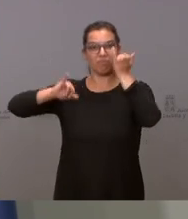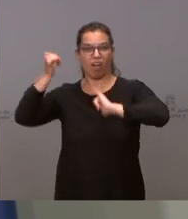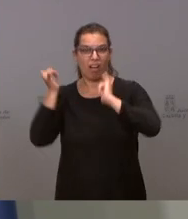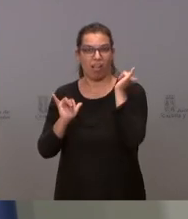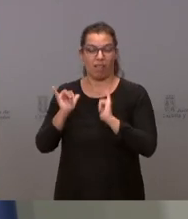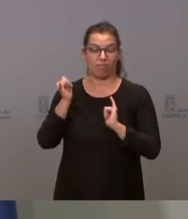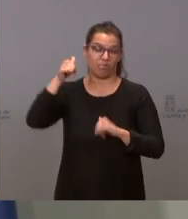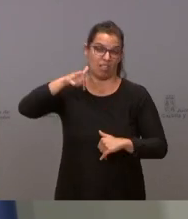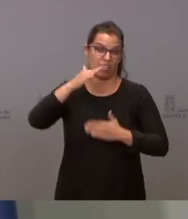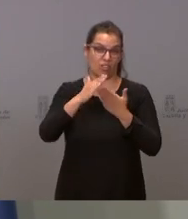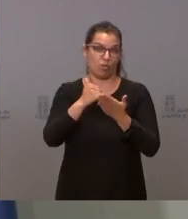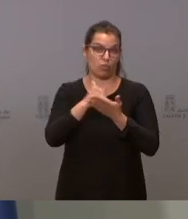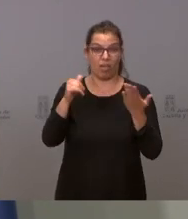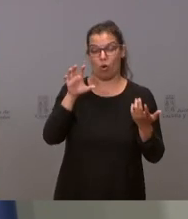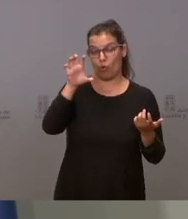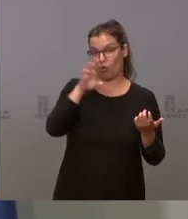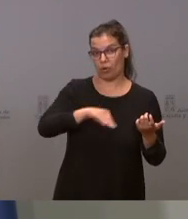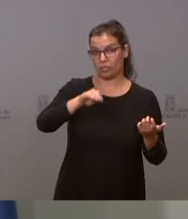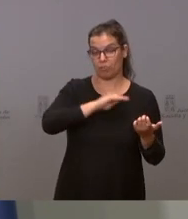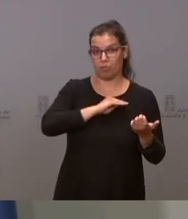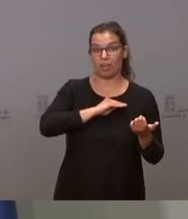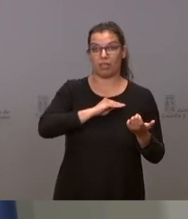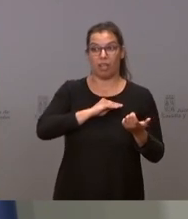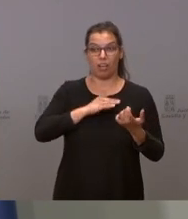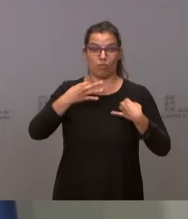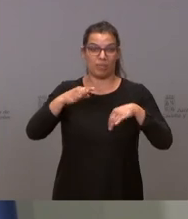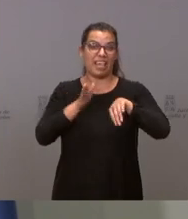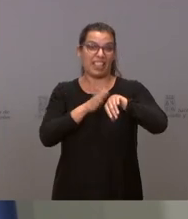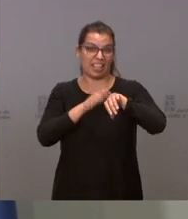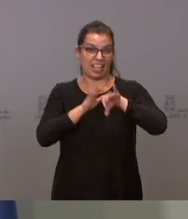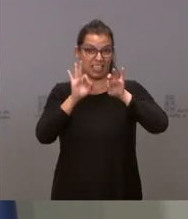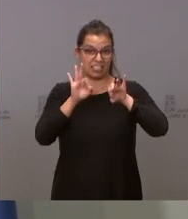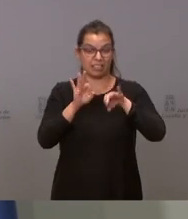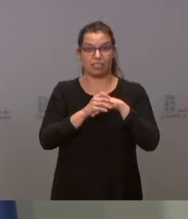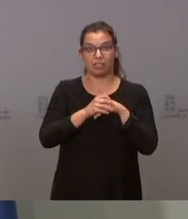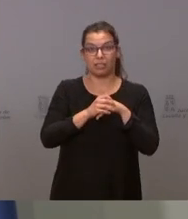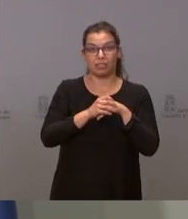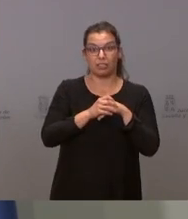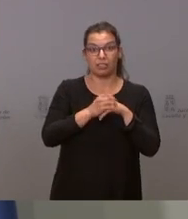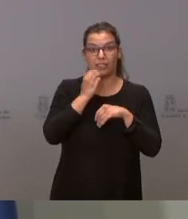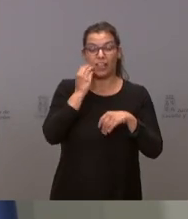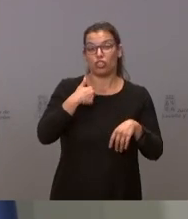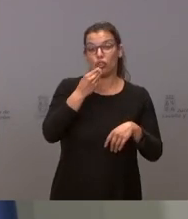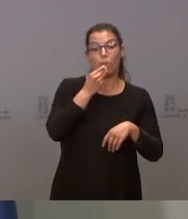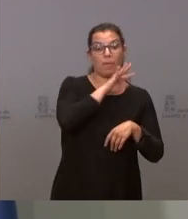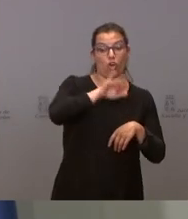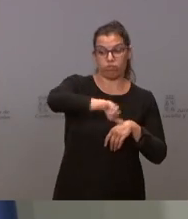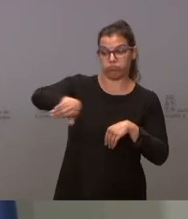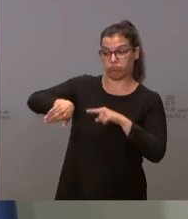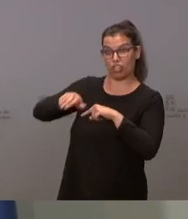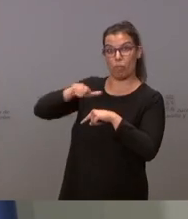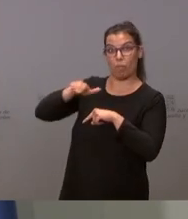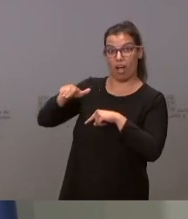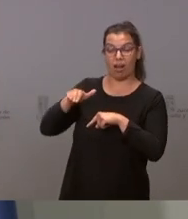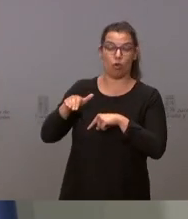comunidad y en este país el populismo de izquierda. El mundo se acabará porque yo vendré y soy mejor y quitaré estos que son malos. No.